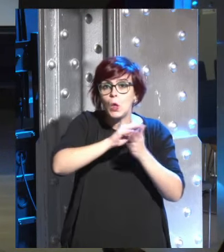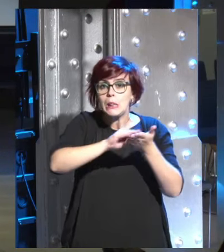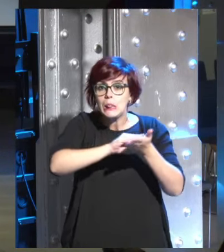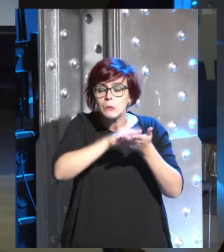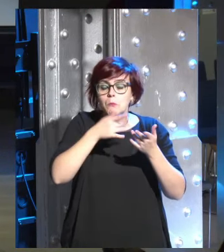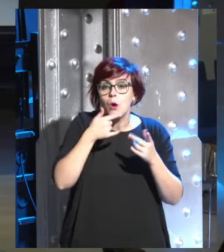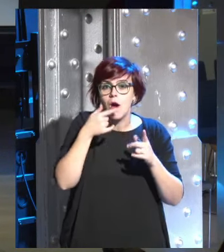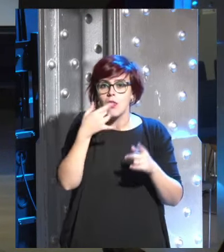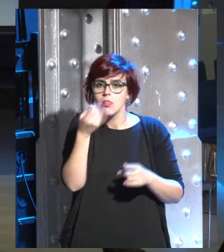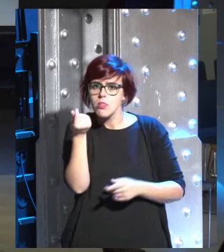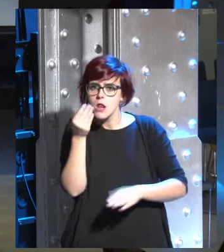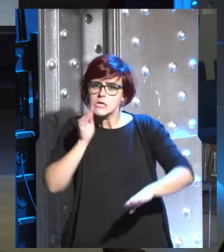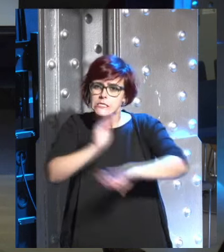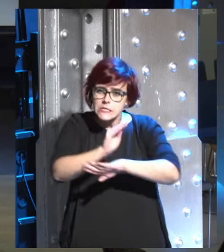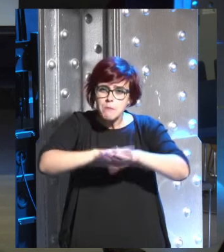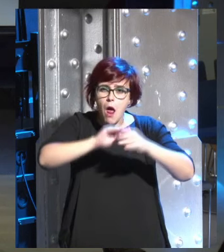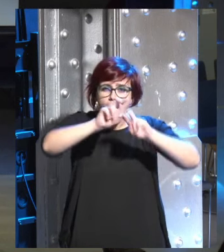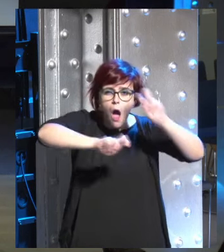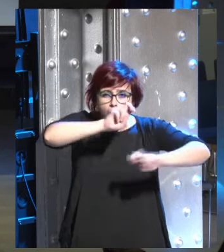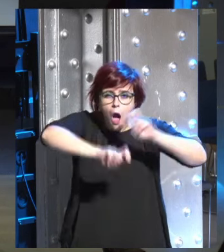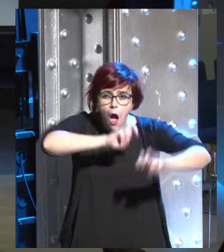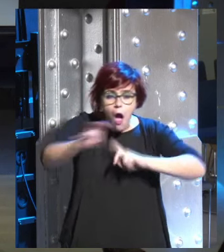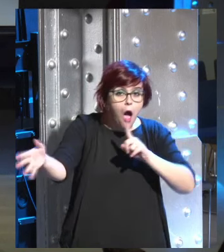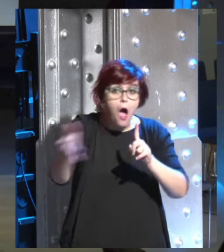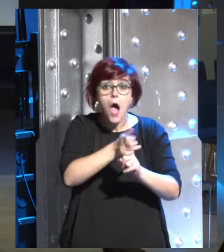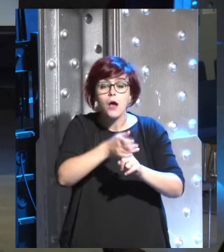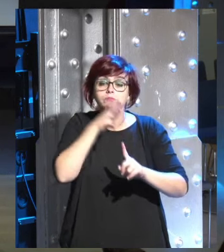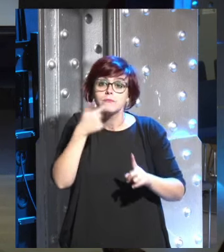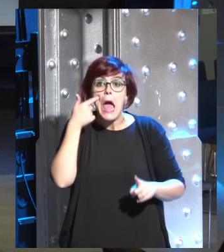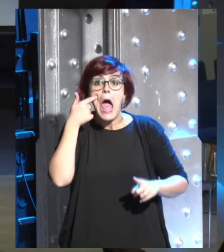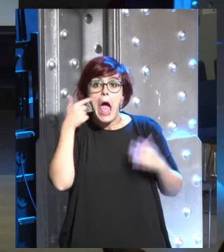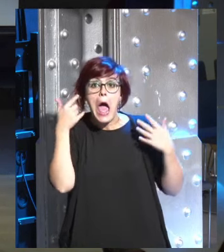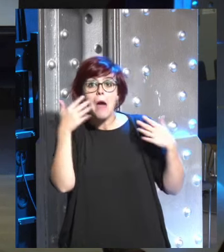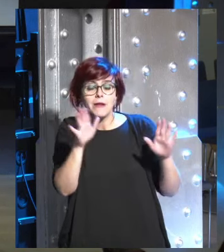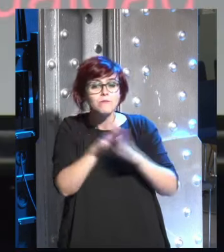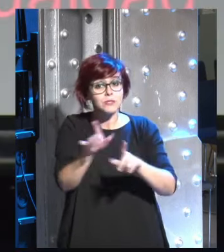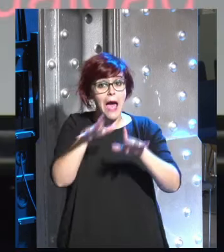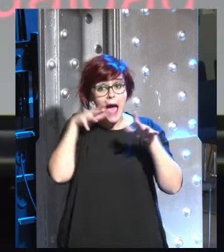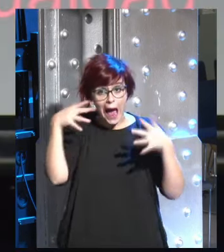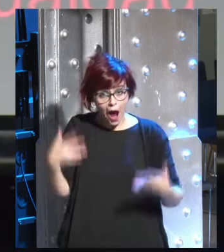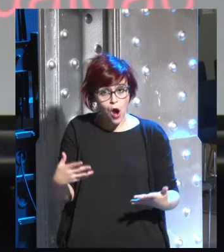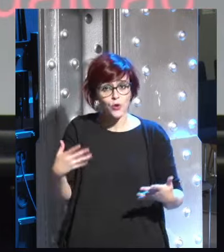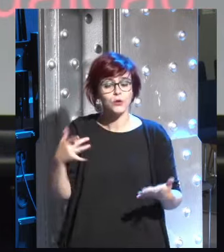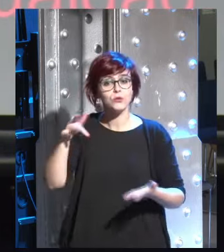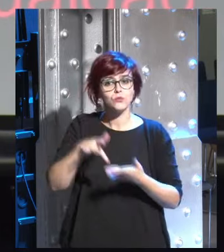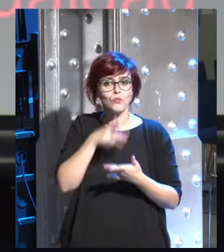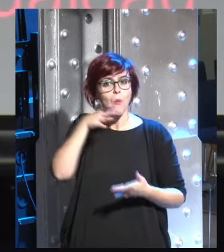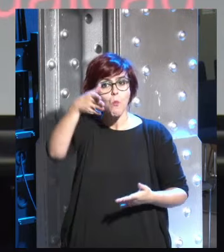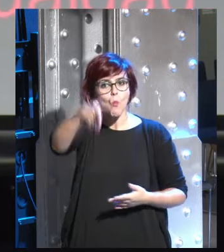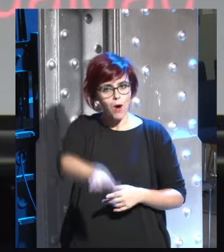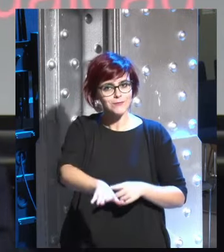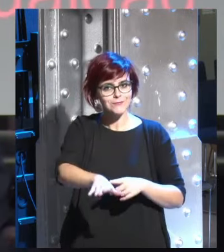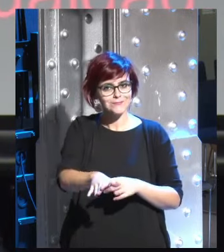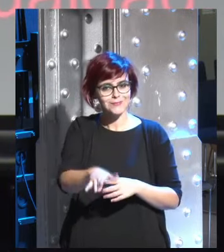suficiente dinero ni tiempo y si lo hiciéramos encontraríamos la solución y la muerte está siendo sufriendo una